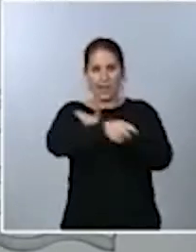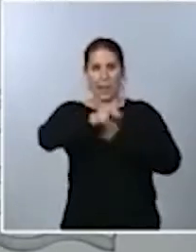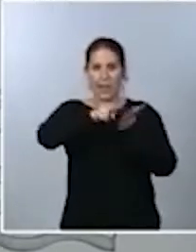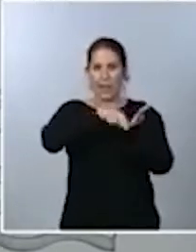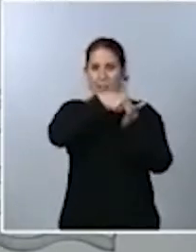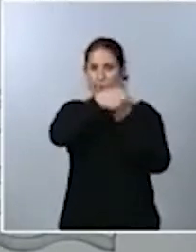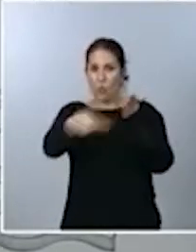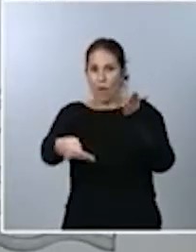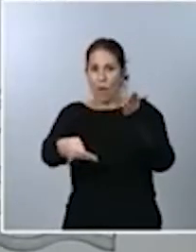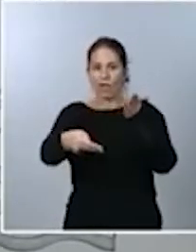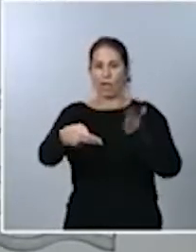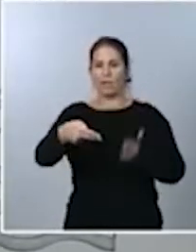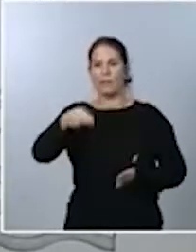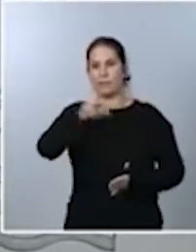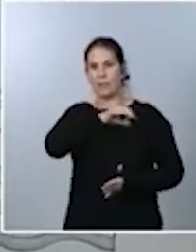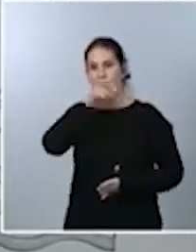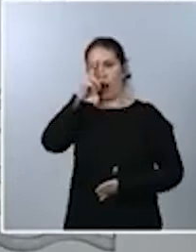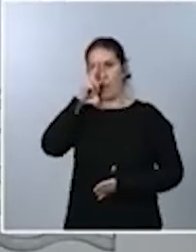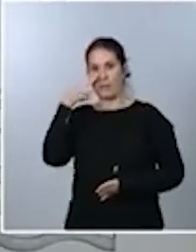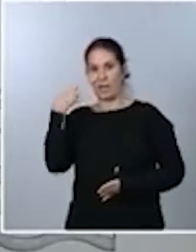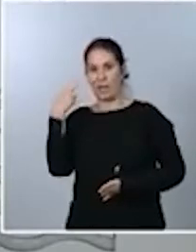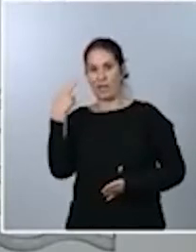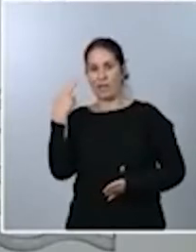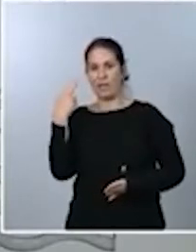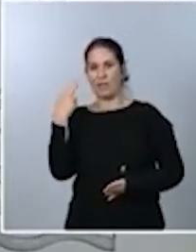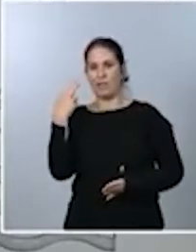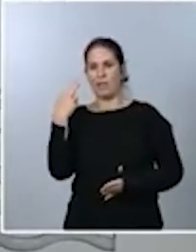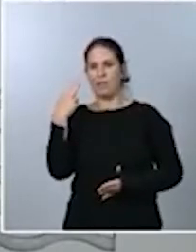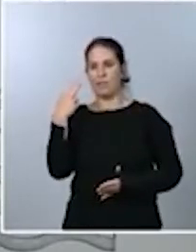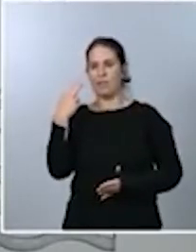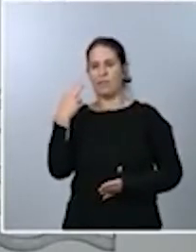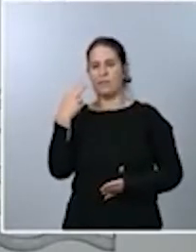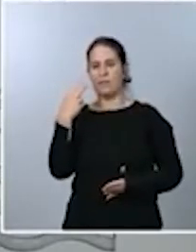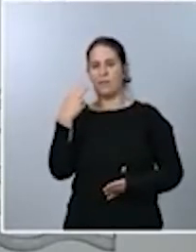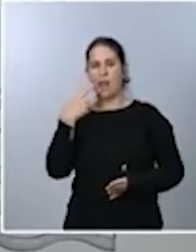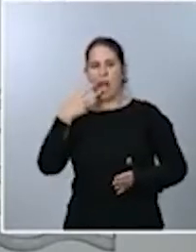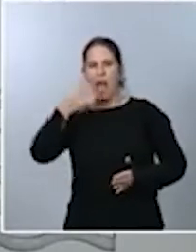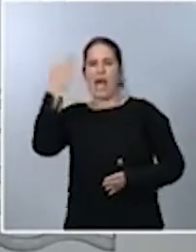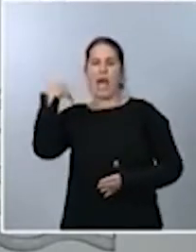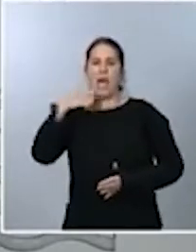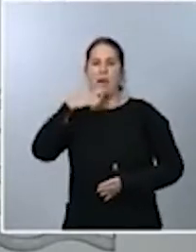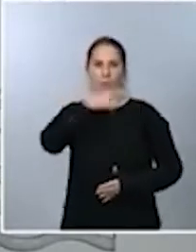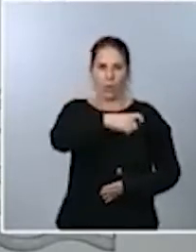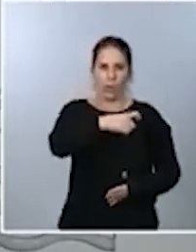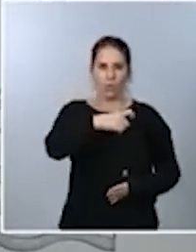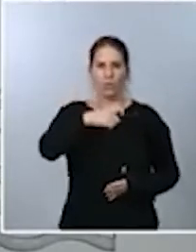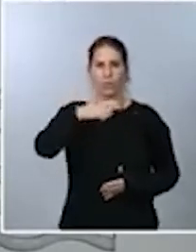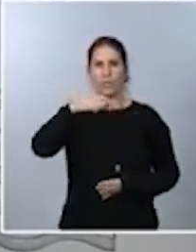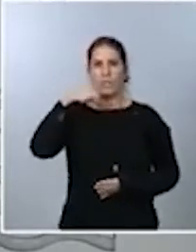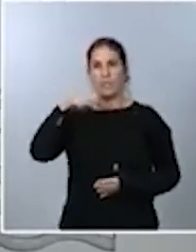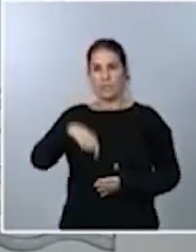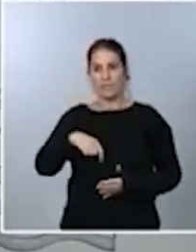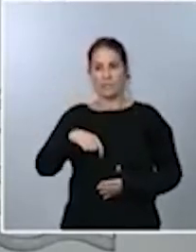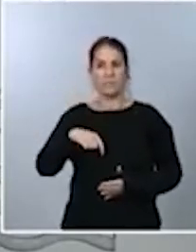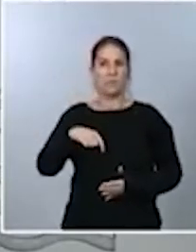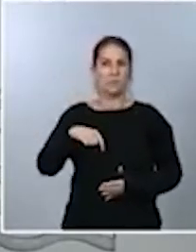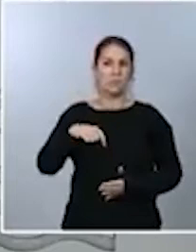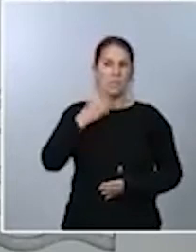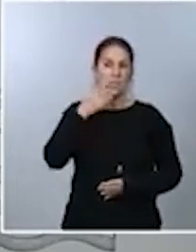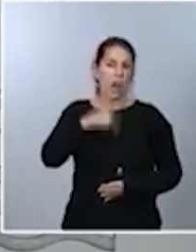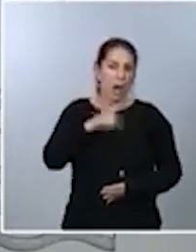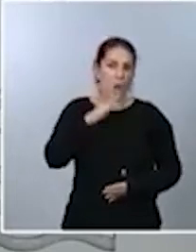el señor Abascal. No sé si a día de hoy, si tuviera que presentarla, la tendría viva, pero la anunció el señor